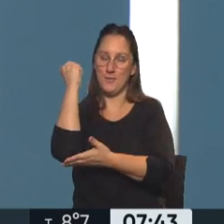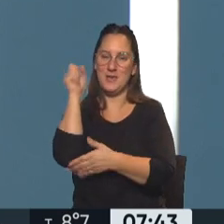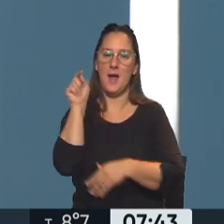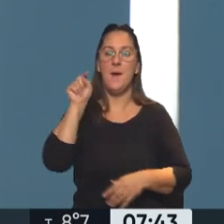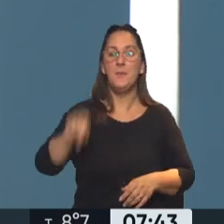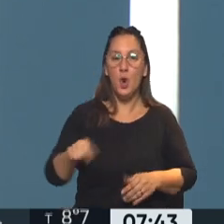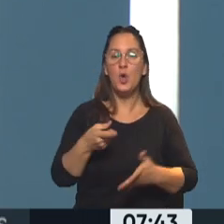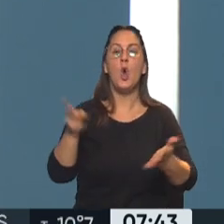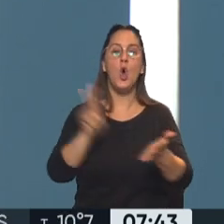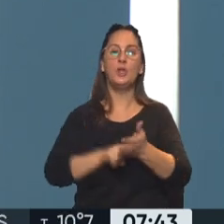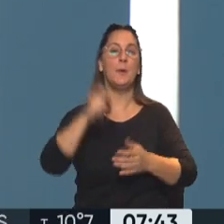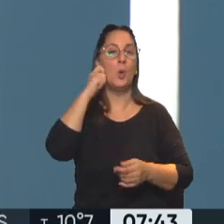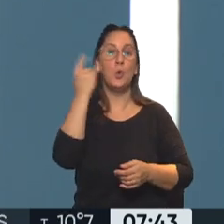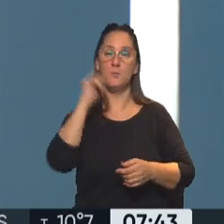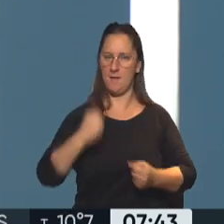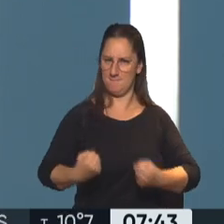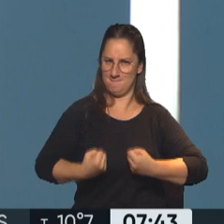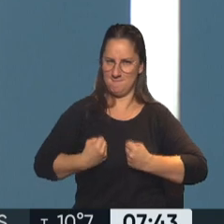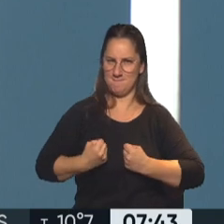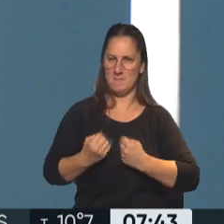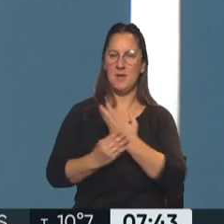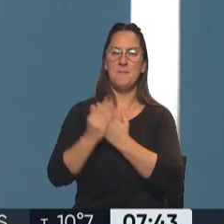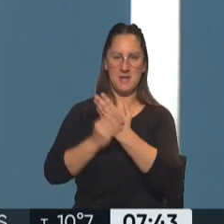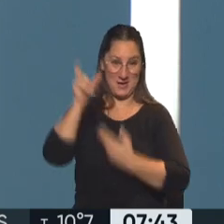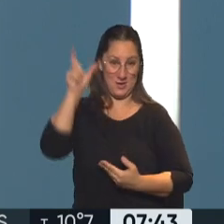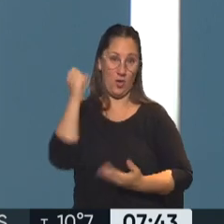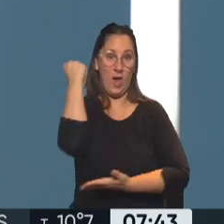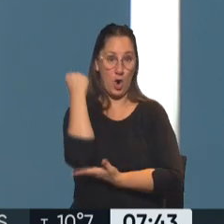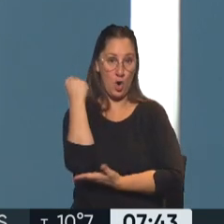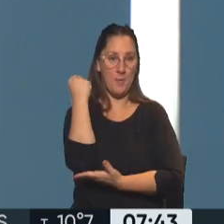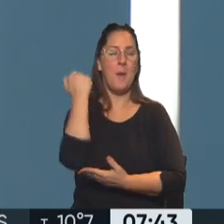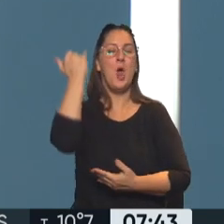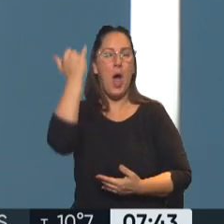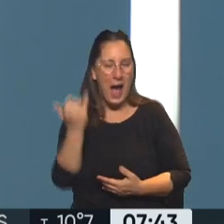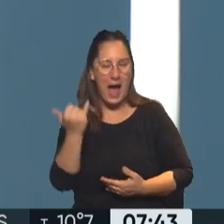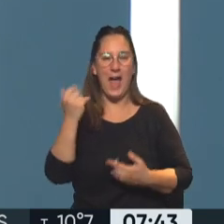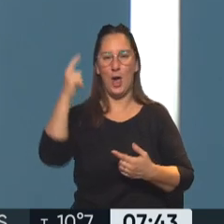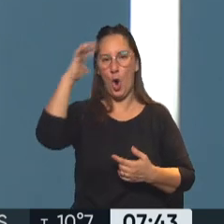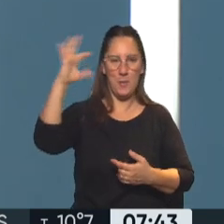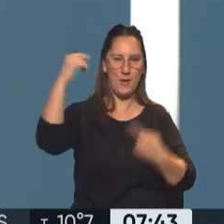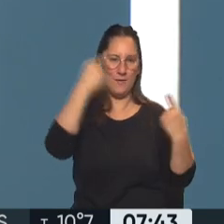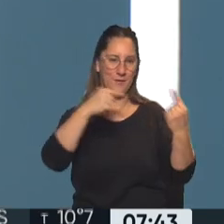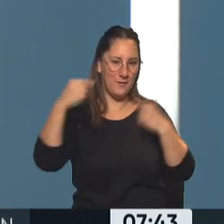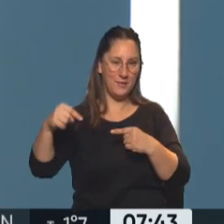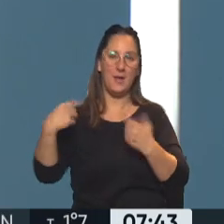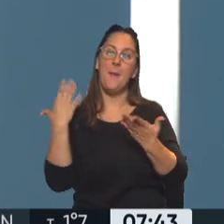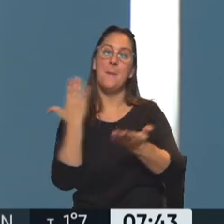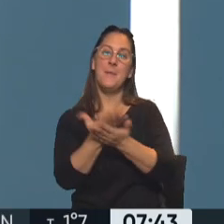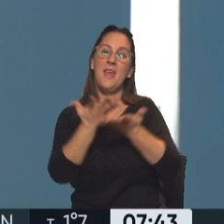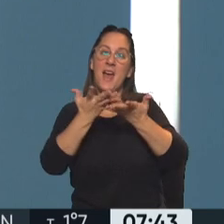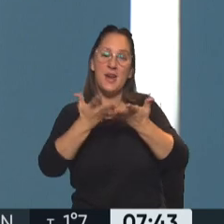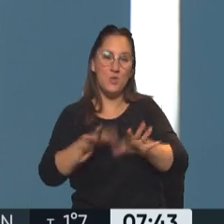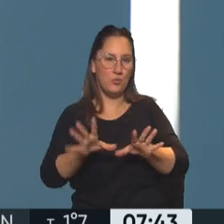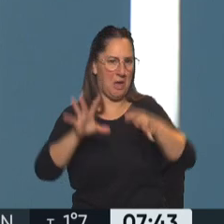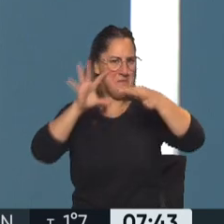otra vez empoderado Martín Guzmán, el Ministro de Economía, pero sí es cierto que las diferencias y la decisión de pedirle la renuncia no